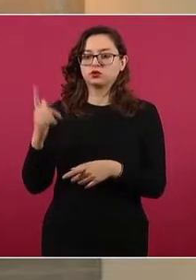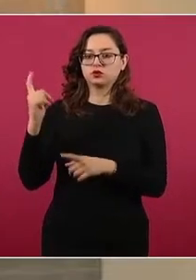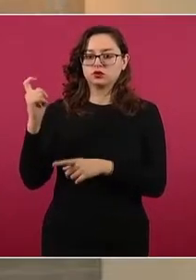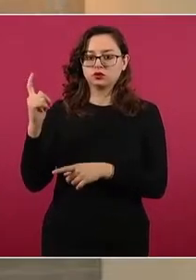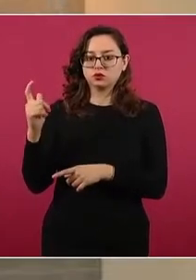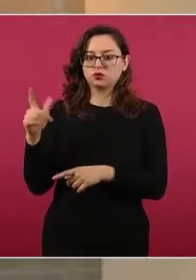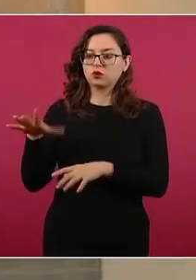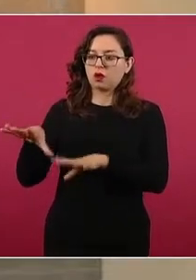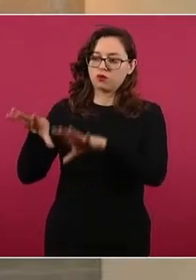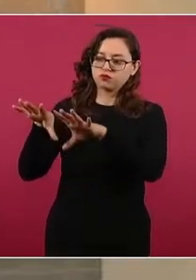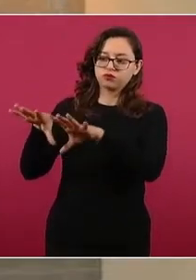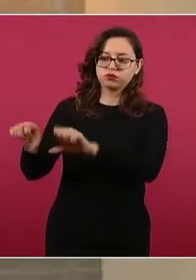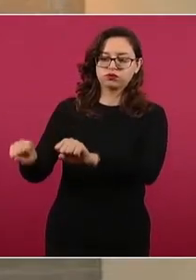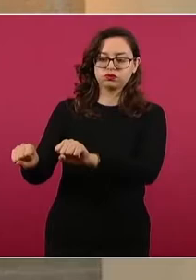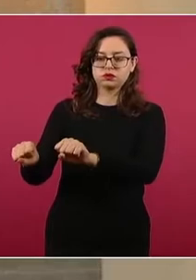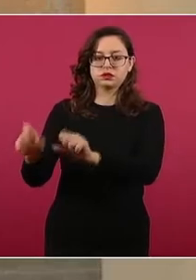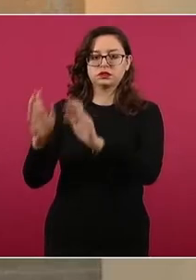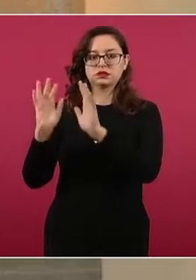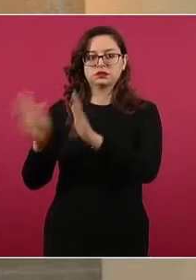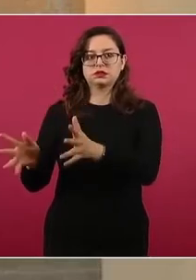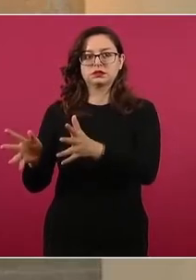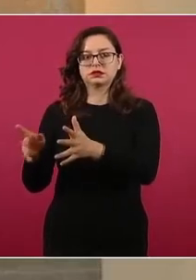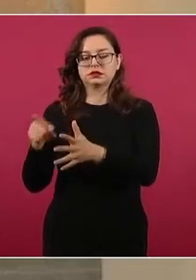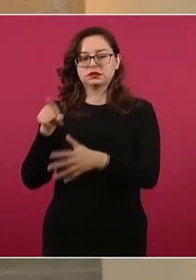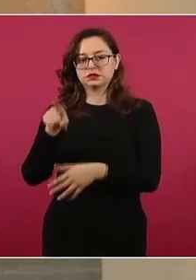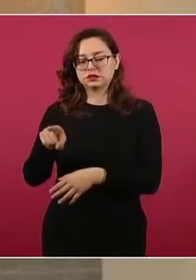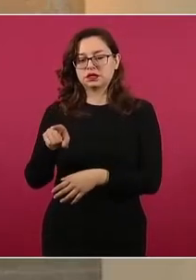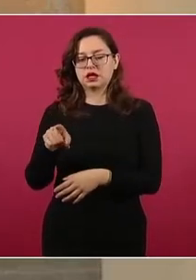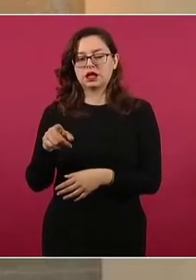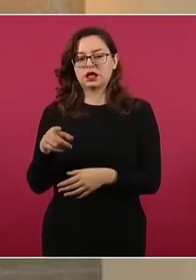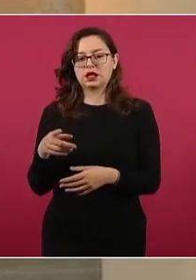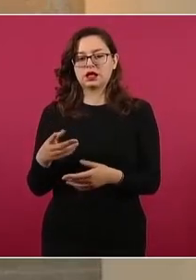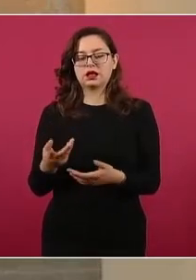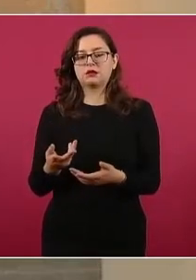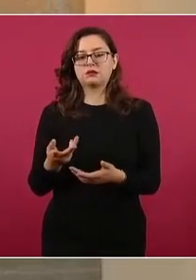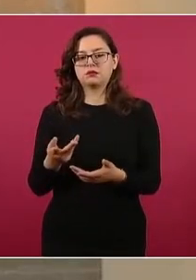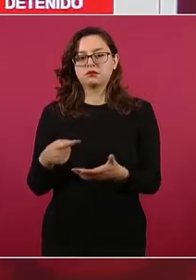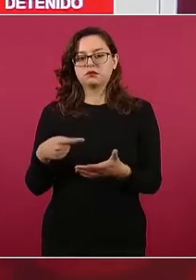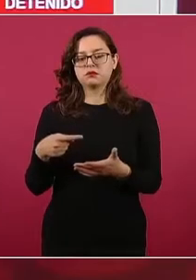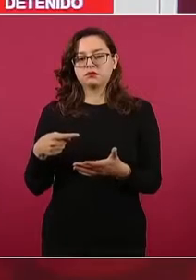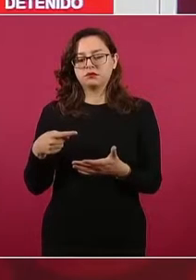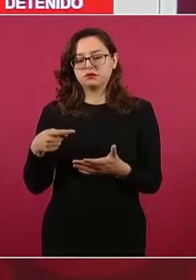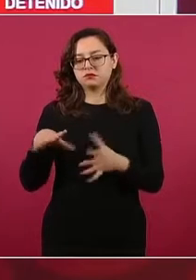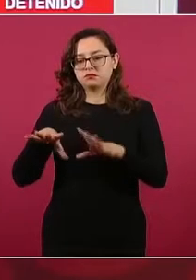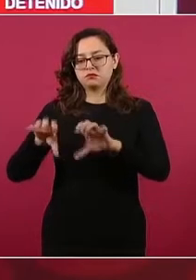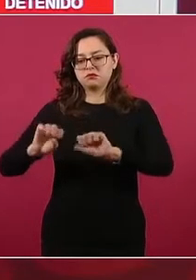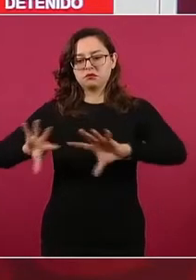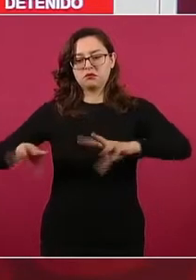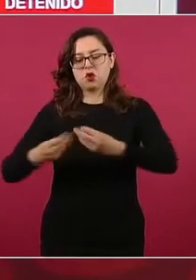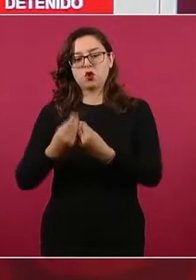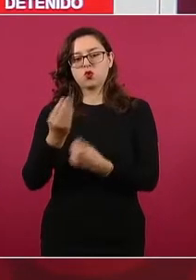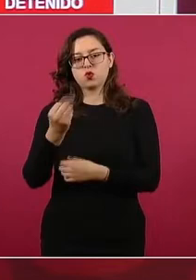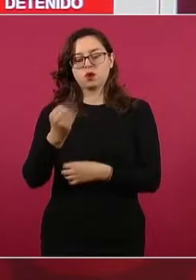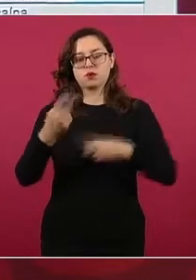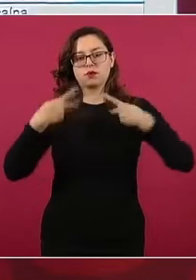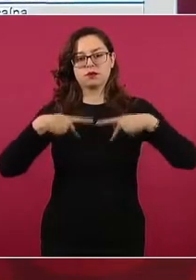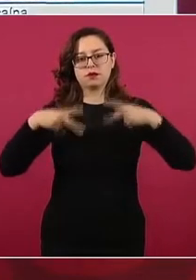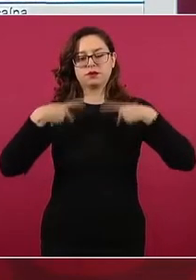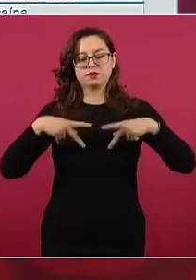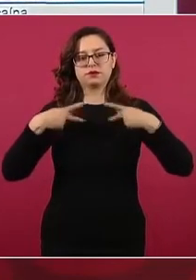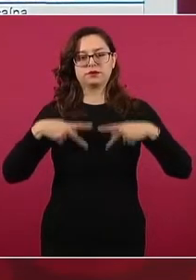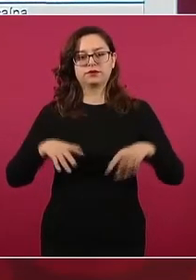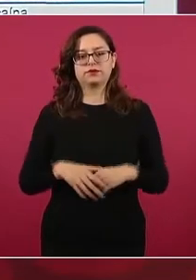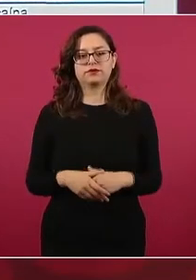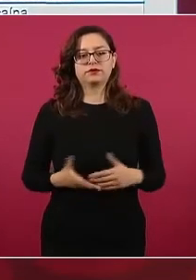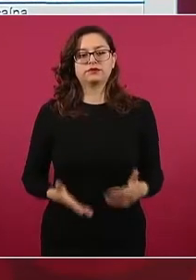ya son vinculados a proceso penal, es decir, por estos hechos en total fueron detenidos nueve personas. Siguiente.